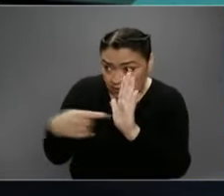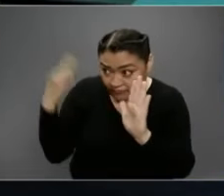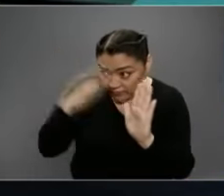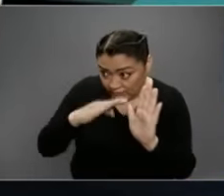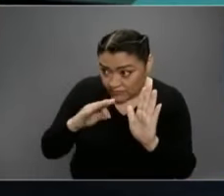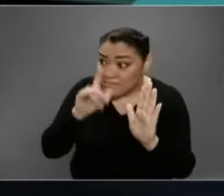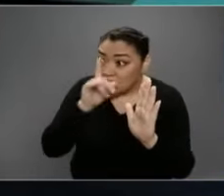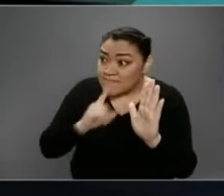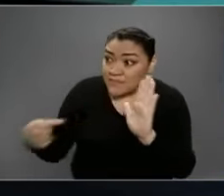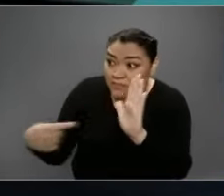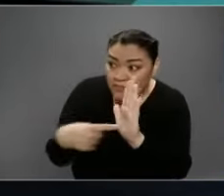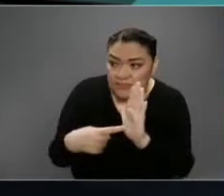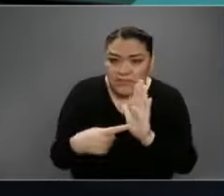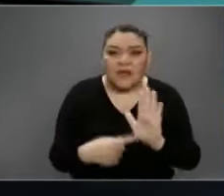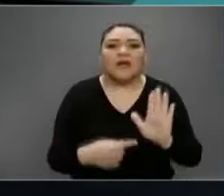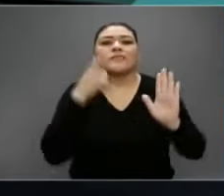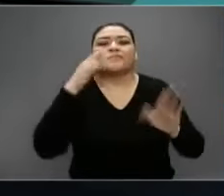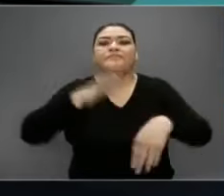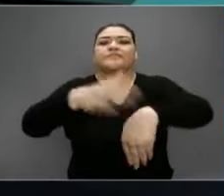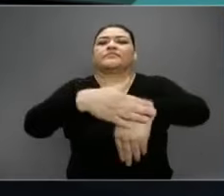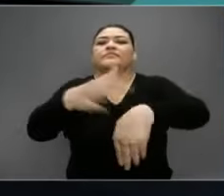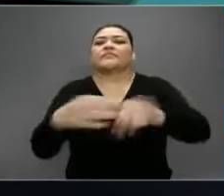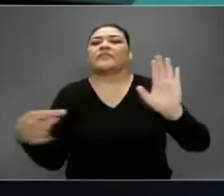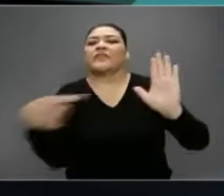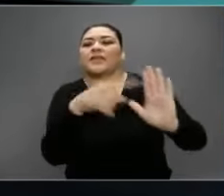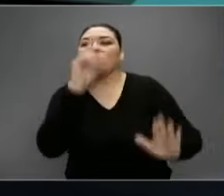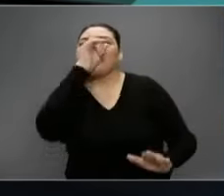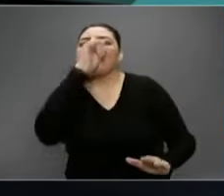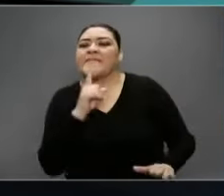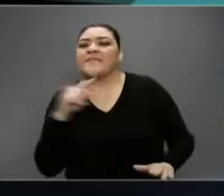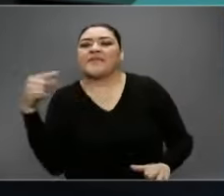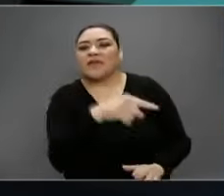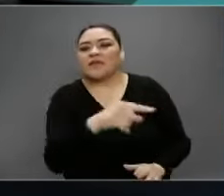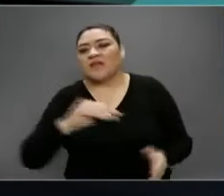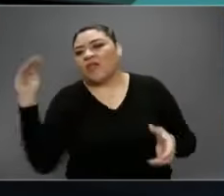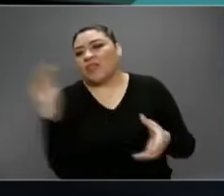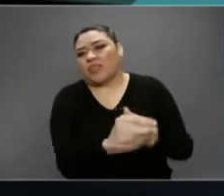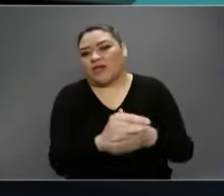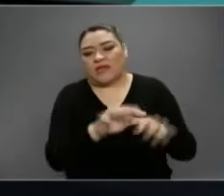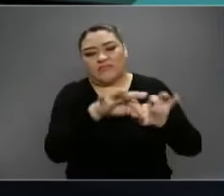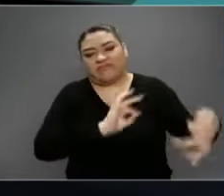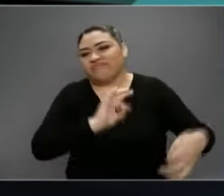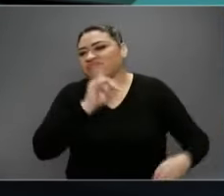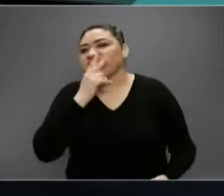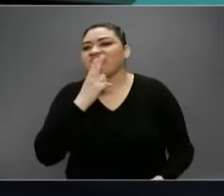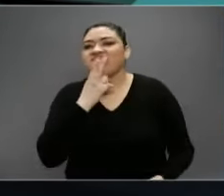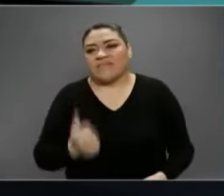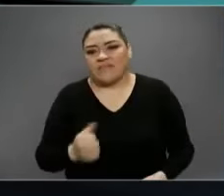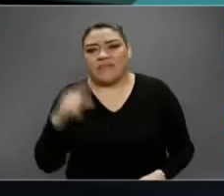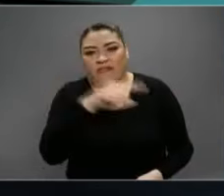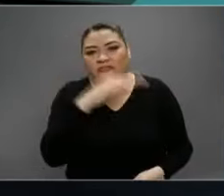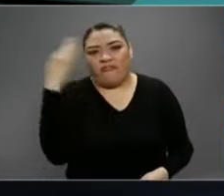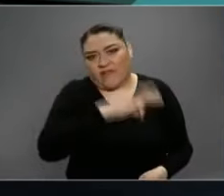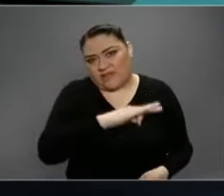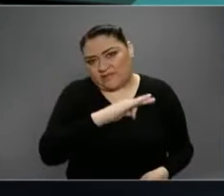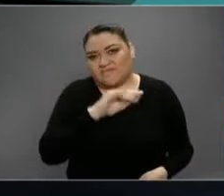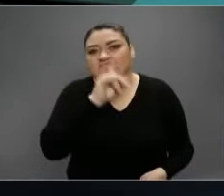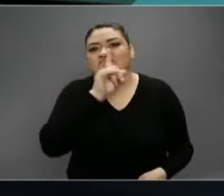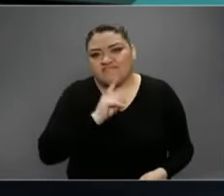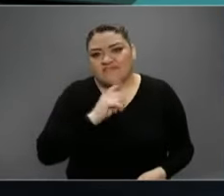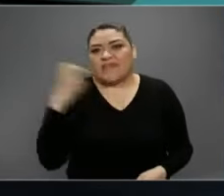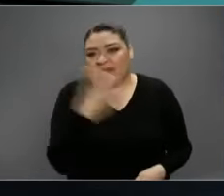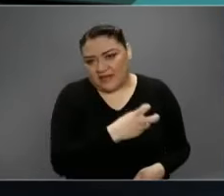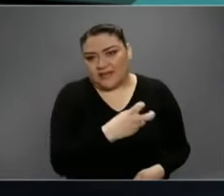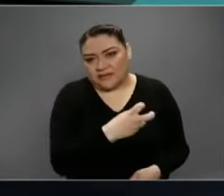falso? Es falso. Es totalmente falso. Este documento, no le haga caso. Hay mucha información falsa circulando por ahí.